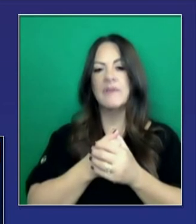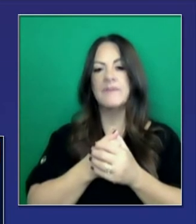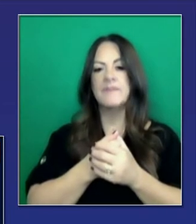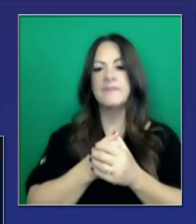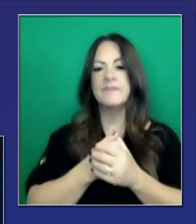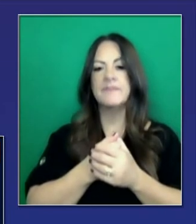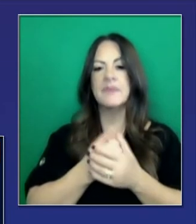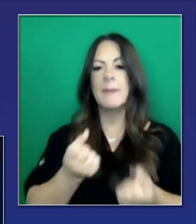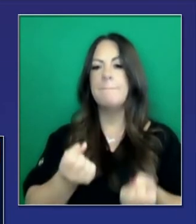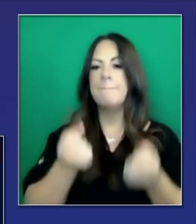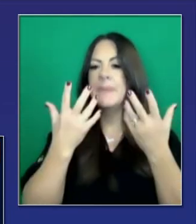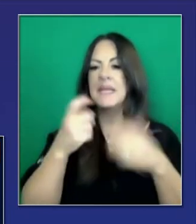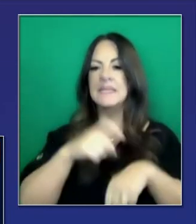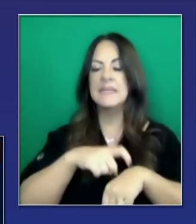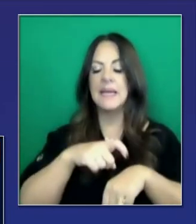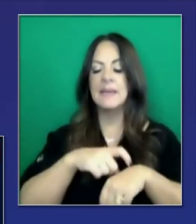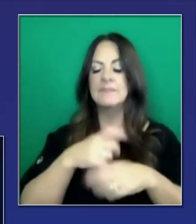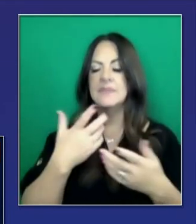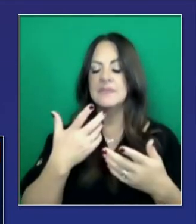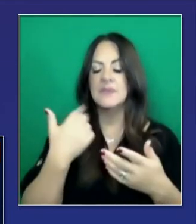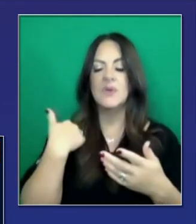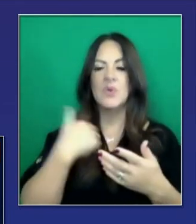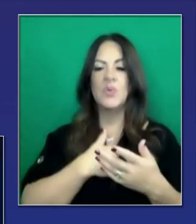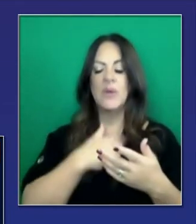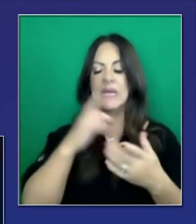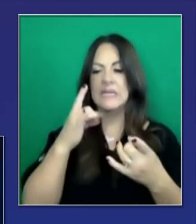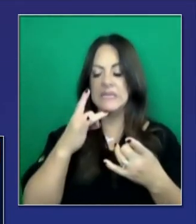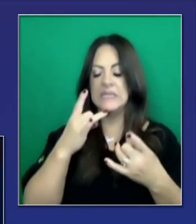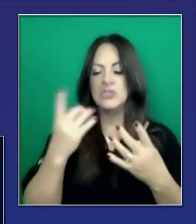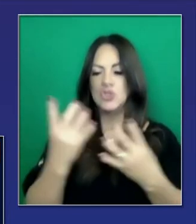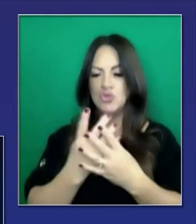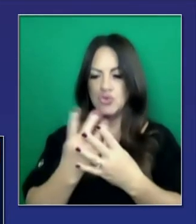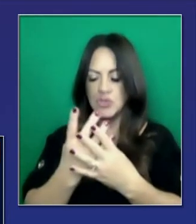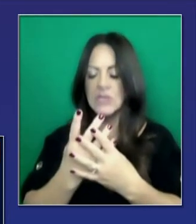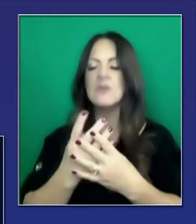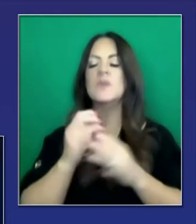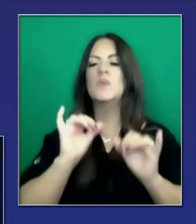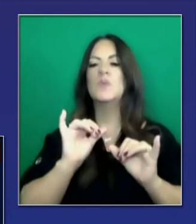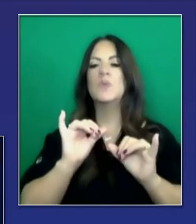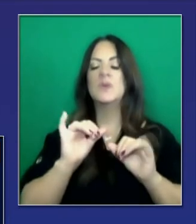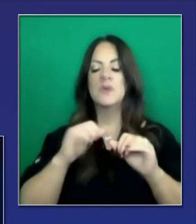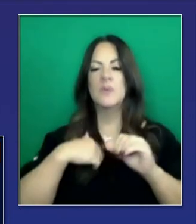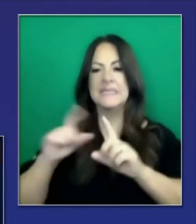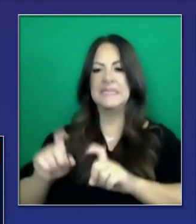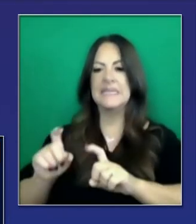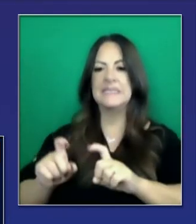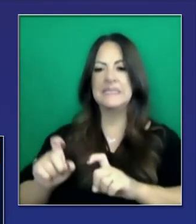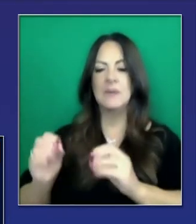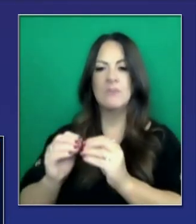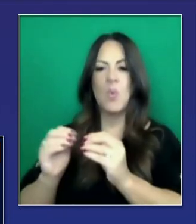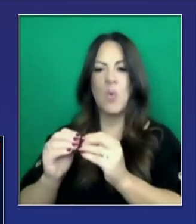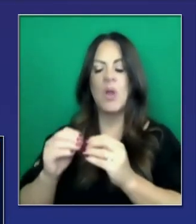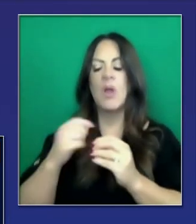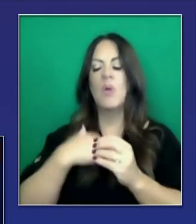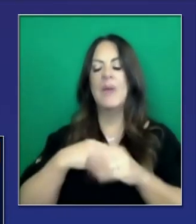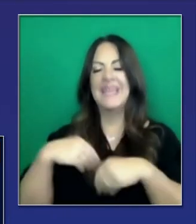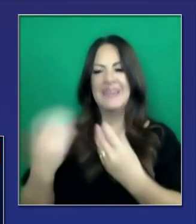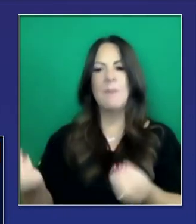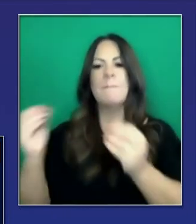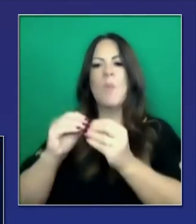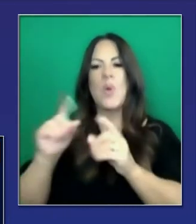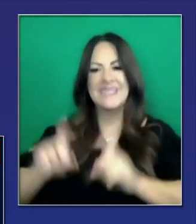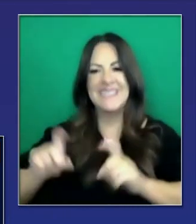de suspender que haya personas arrestadas y que terminen en las cárceles del condado. Y